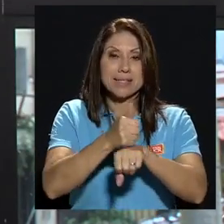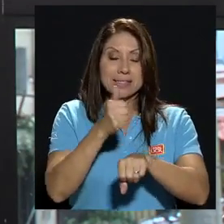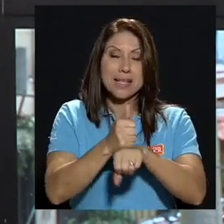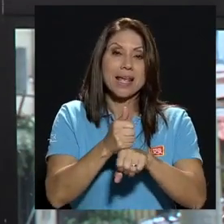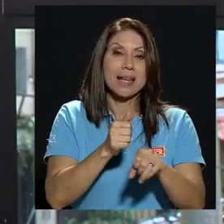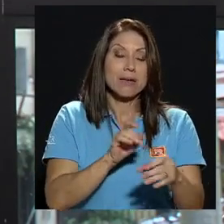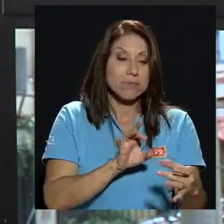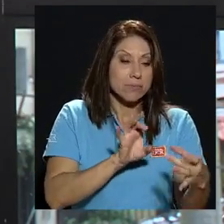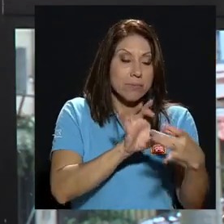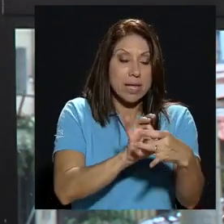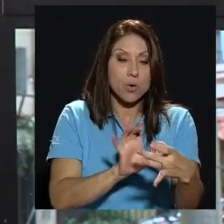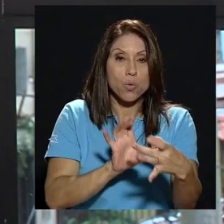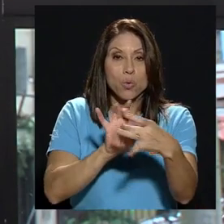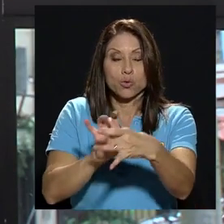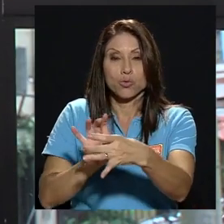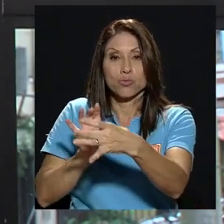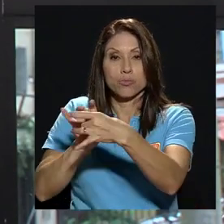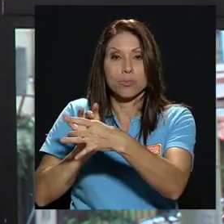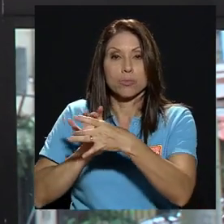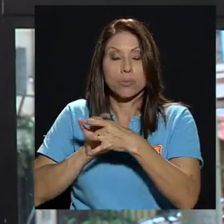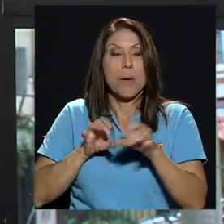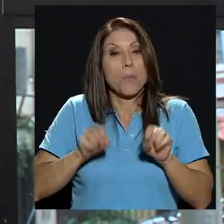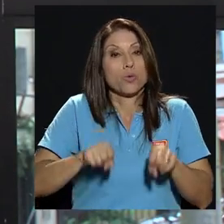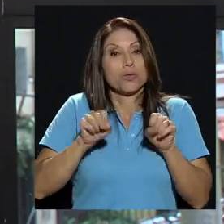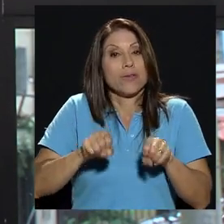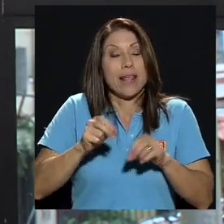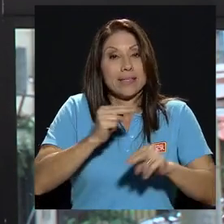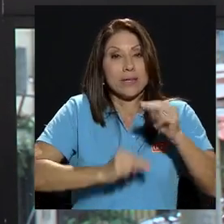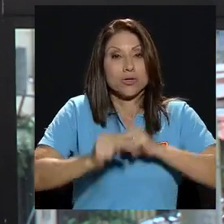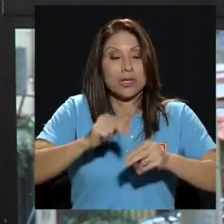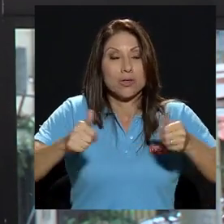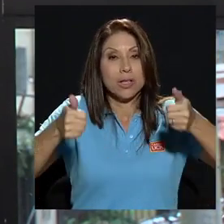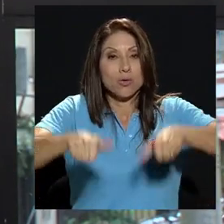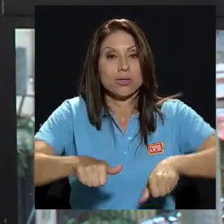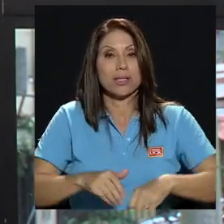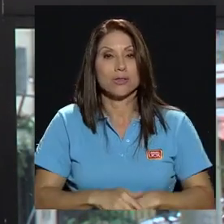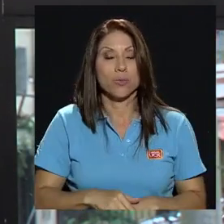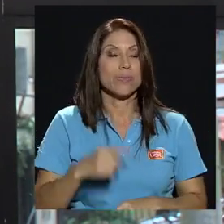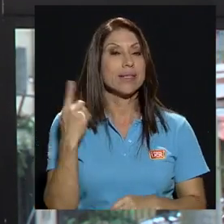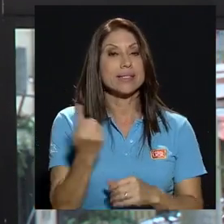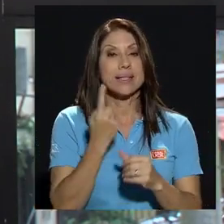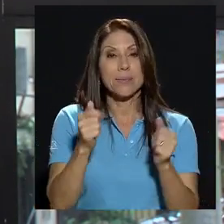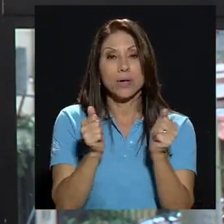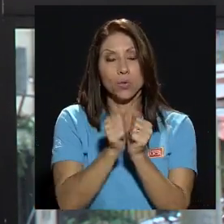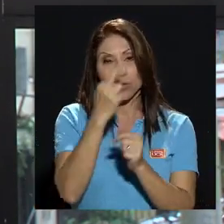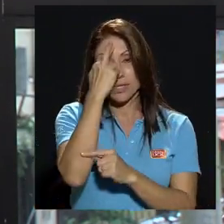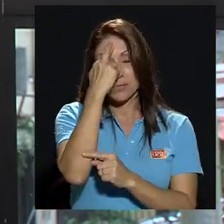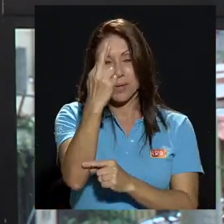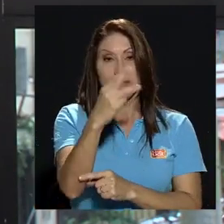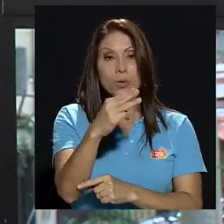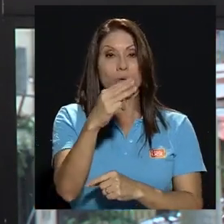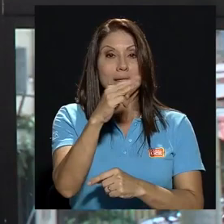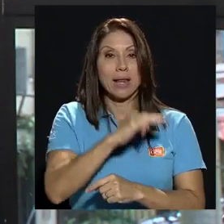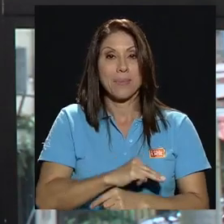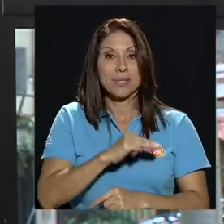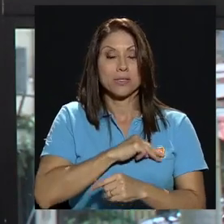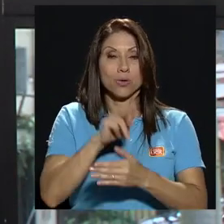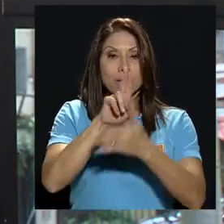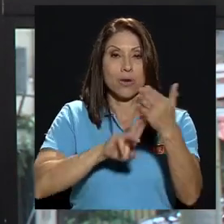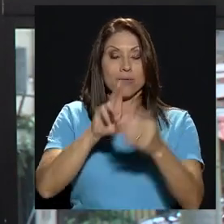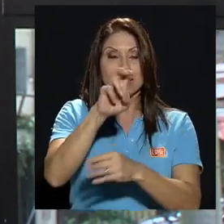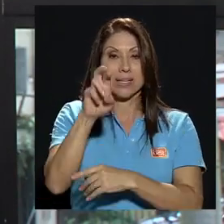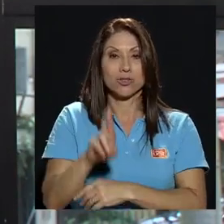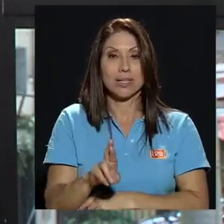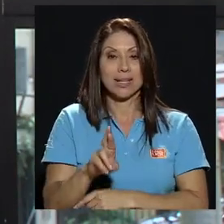esos vínculos y esas posibilidades de negociación y de consenso siempre dentro del respeto de la misión que tiene la universidad de